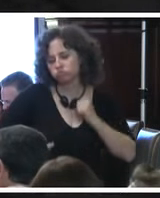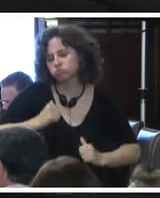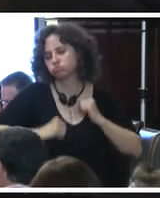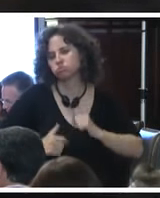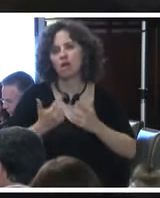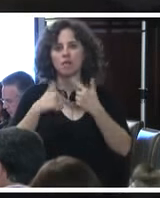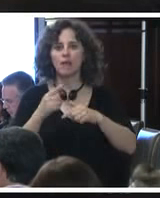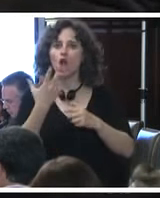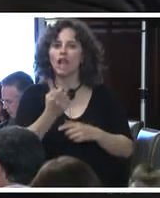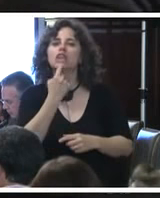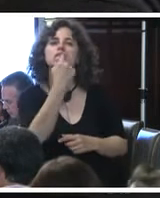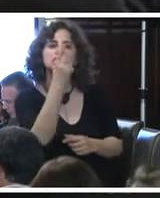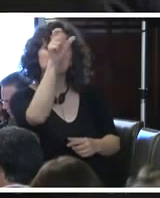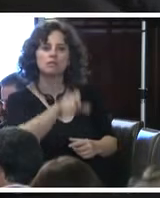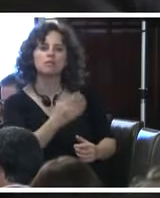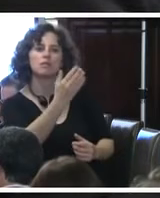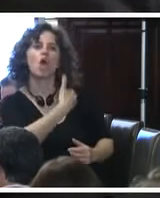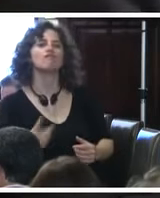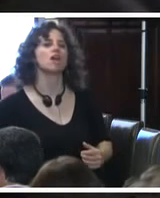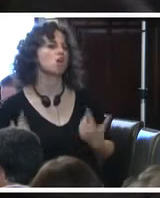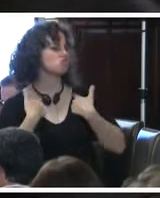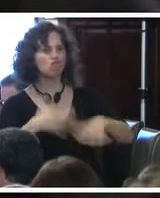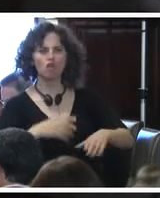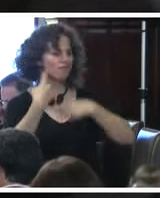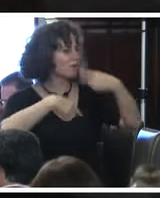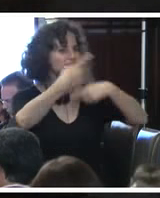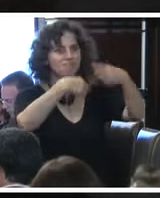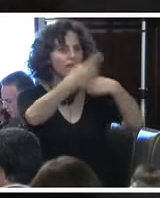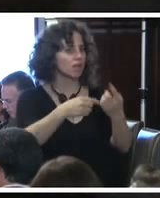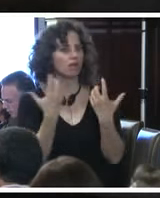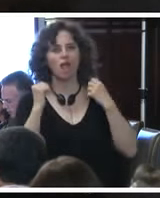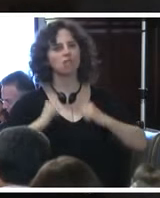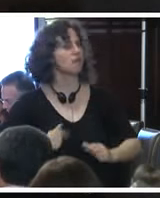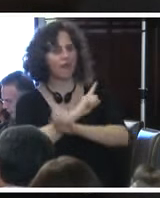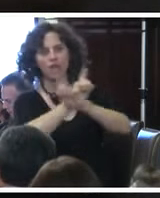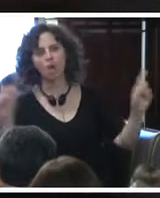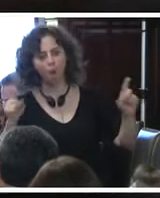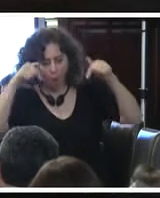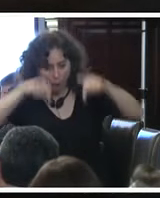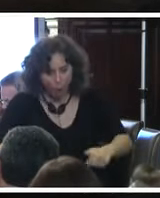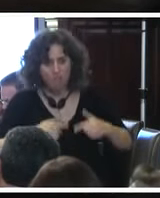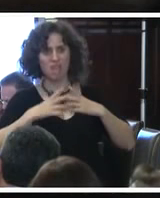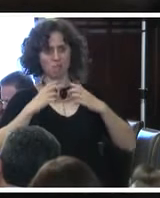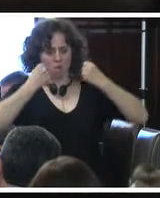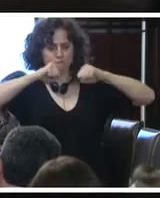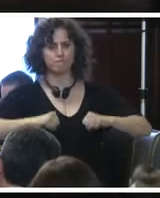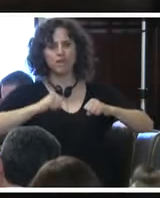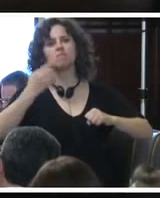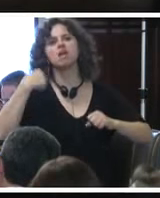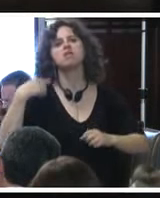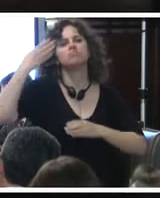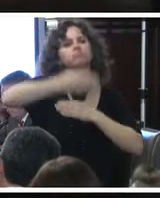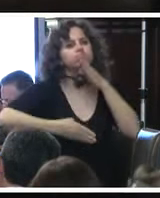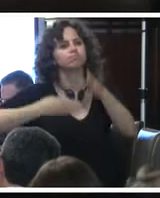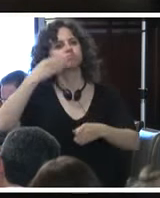aquí, presente, que nosotros no nos vamos a cansar. Hoy más que nunca estamos firmes a seguir